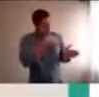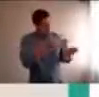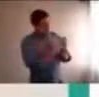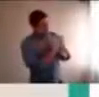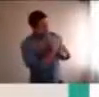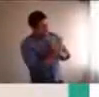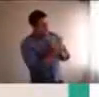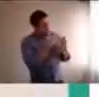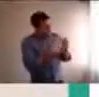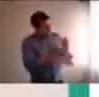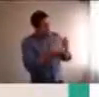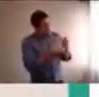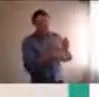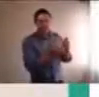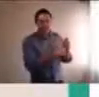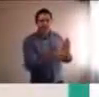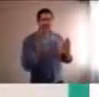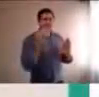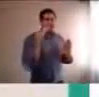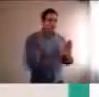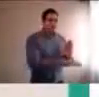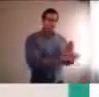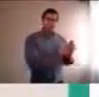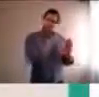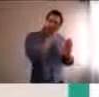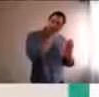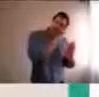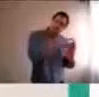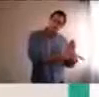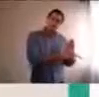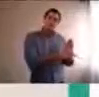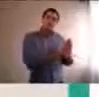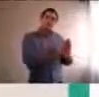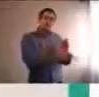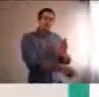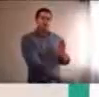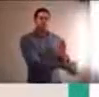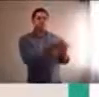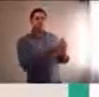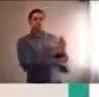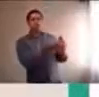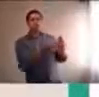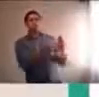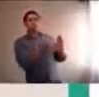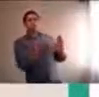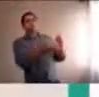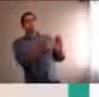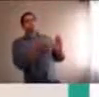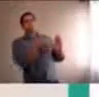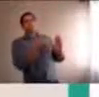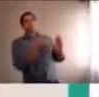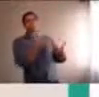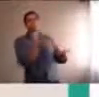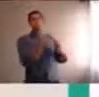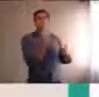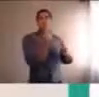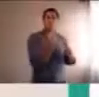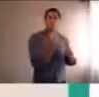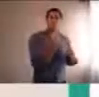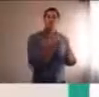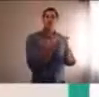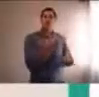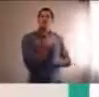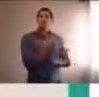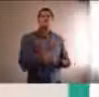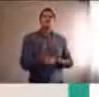bueno, se tienen que ir a dormir, es cuando los chicos, empiezan, a comentar un montón de cosas, y hacen preguntas, y como que les agarra, como esta necesidad de